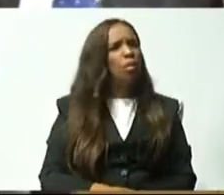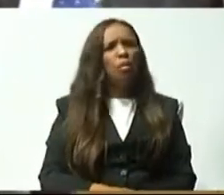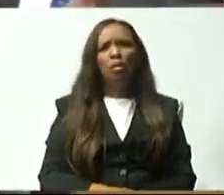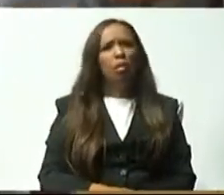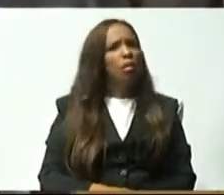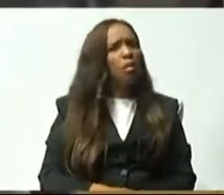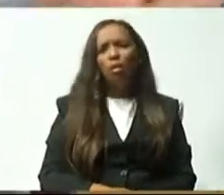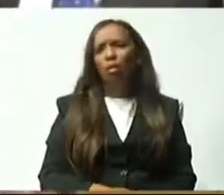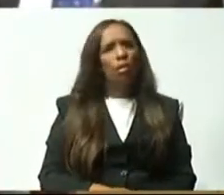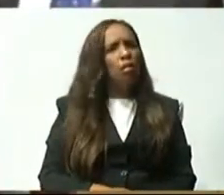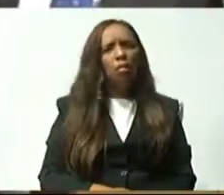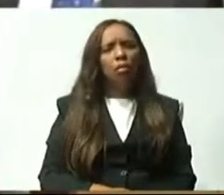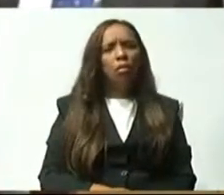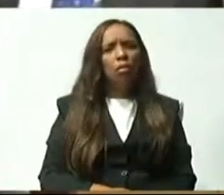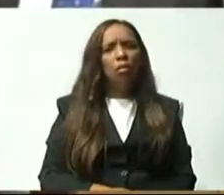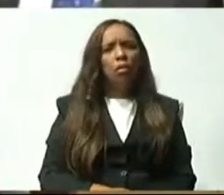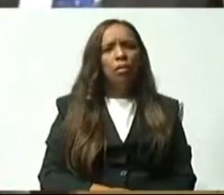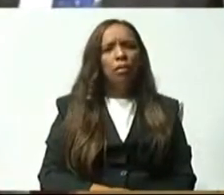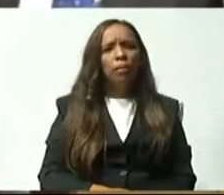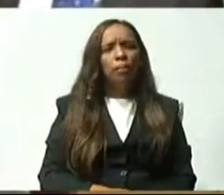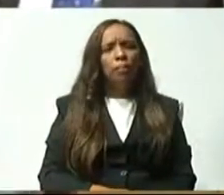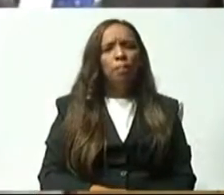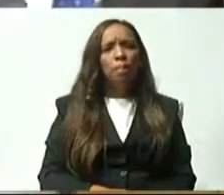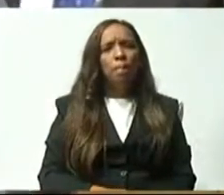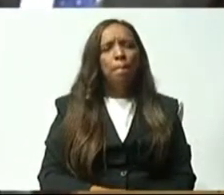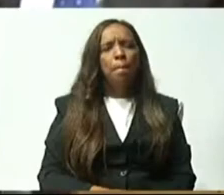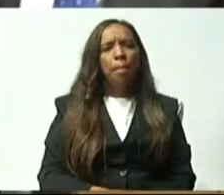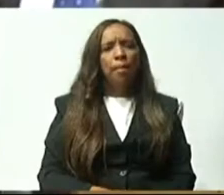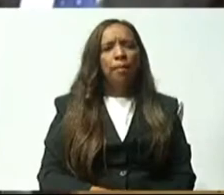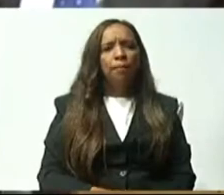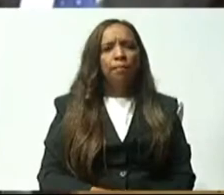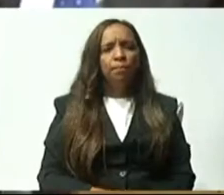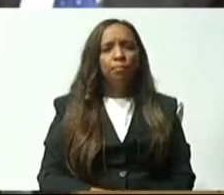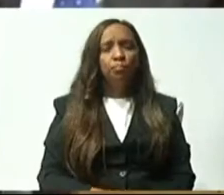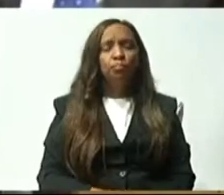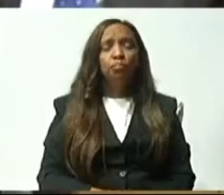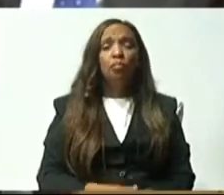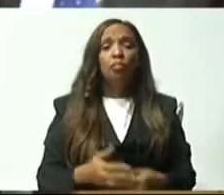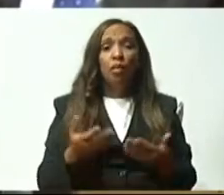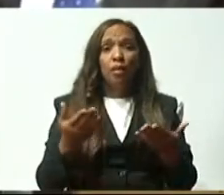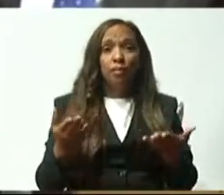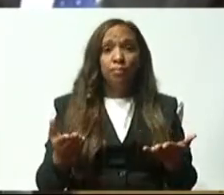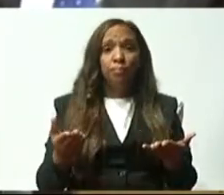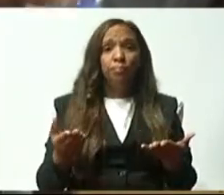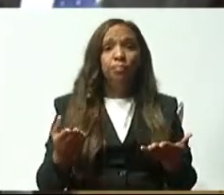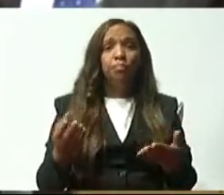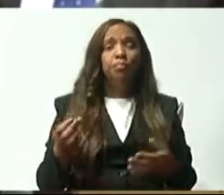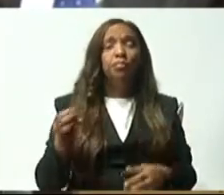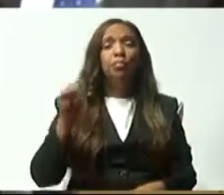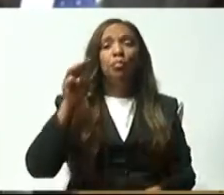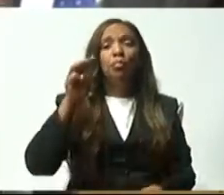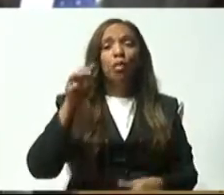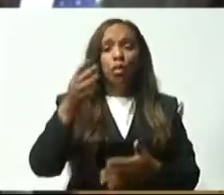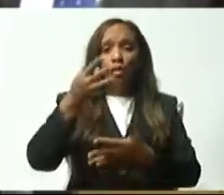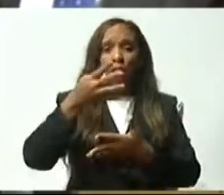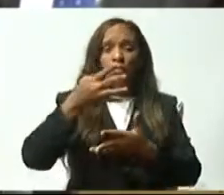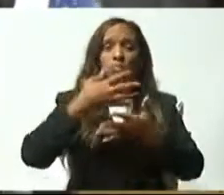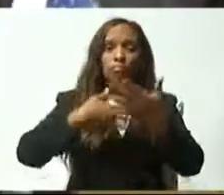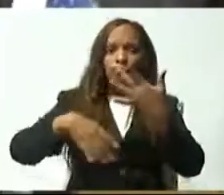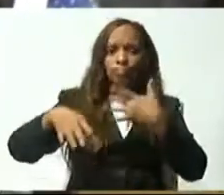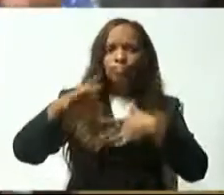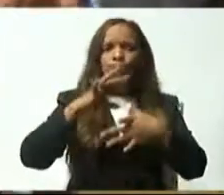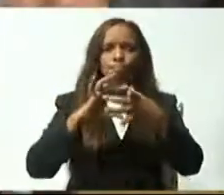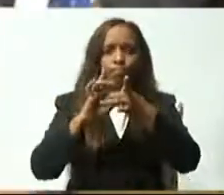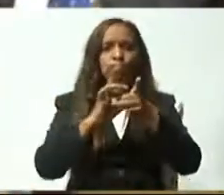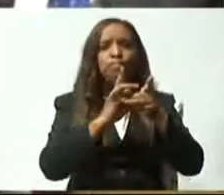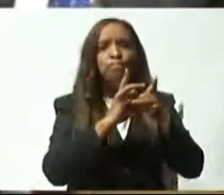Yo he compartido con Juan Manuel Maldonado 10 años aquí en este escenario, y es mi